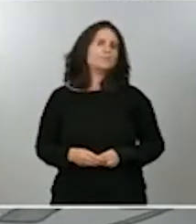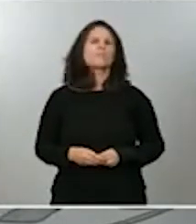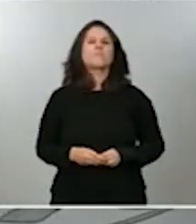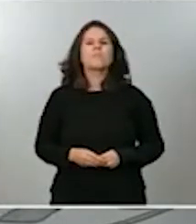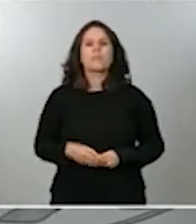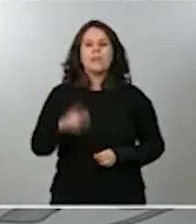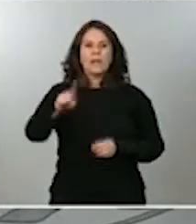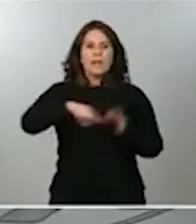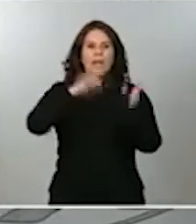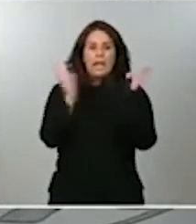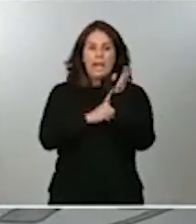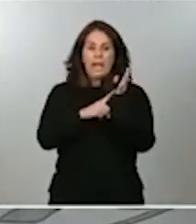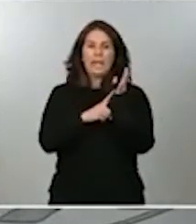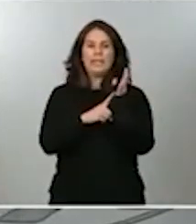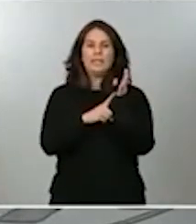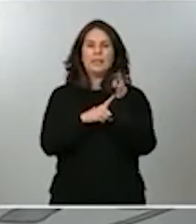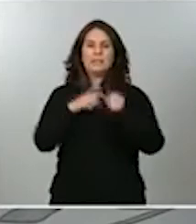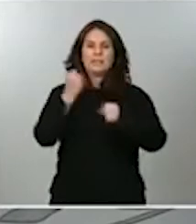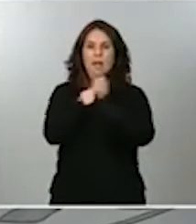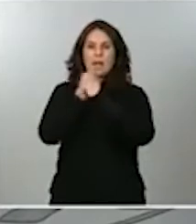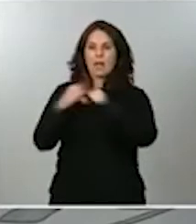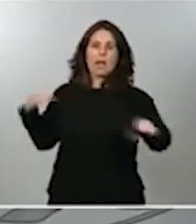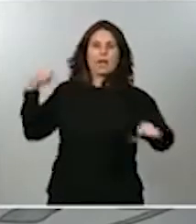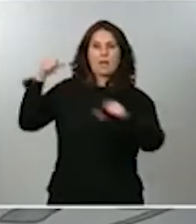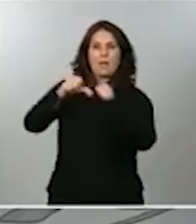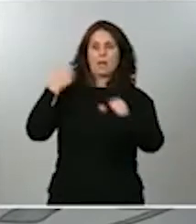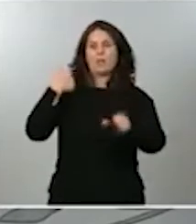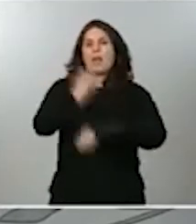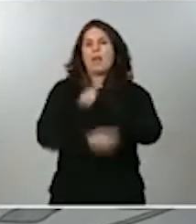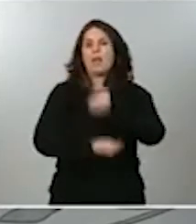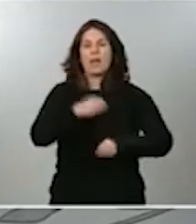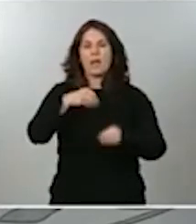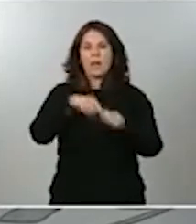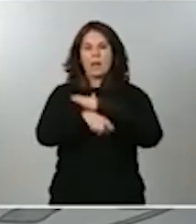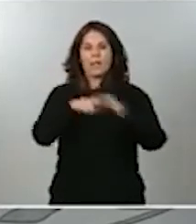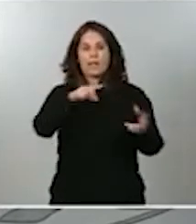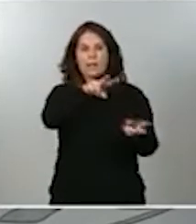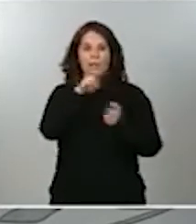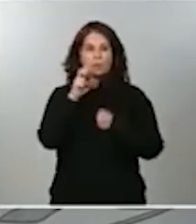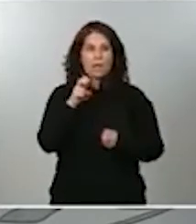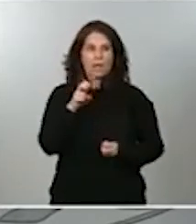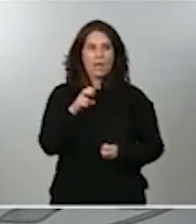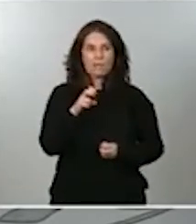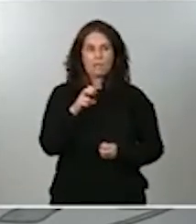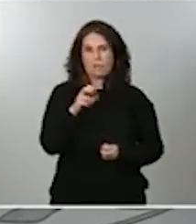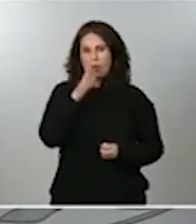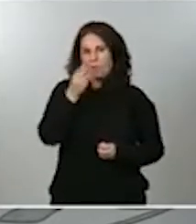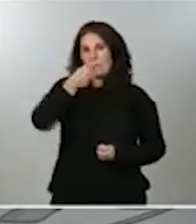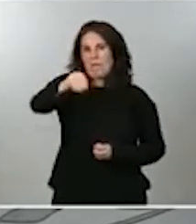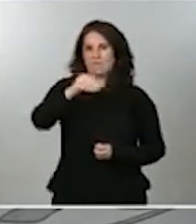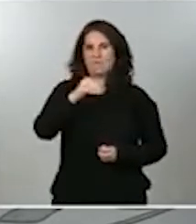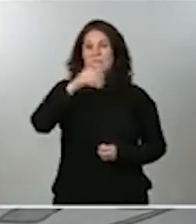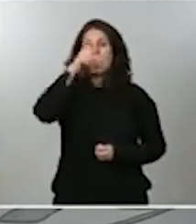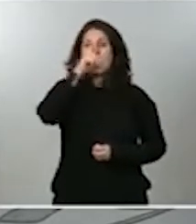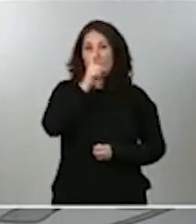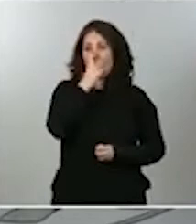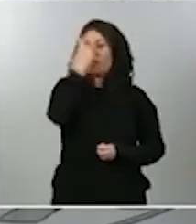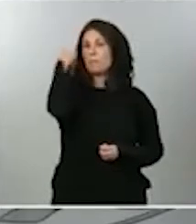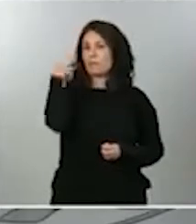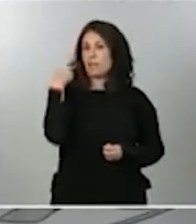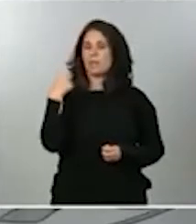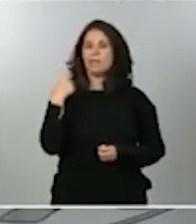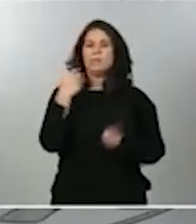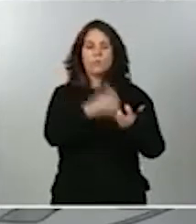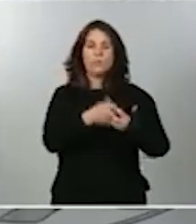por tanto, una labor que viene realizando ya la agencia tributaria, donde recuerdo que justo el año pasado esta lucha permitió recaudar